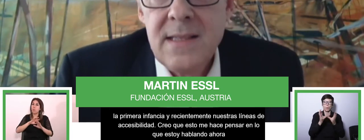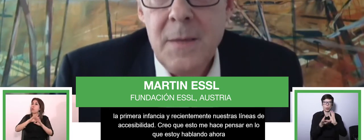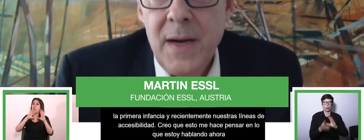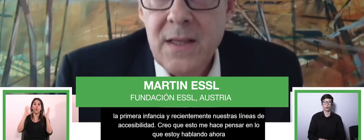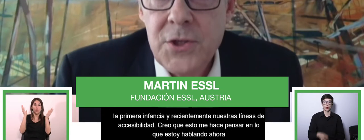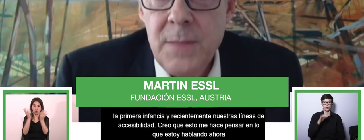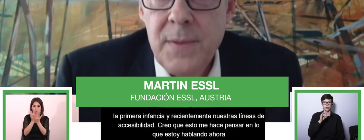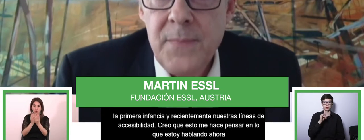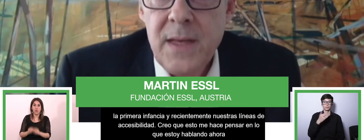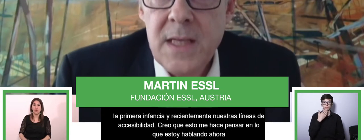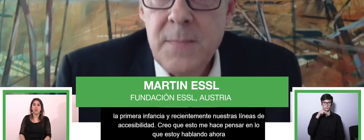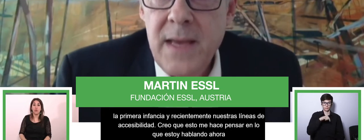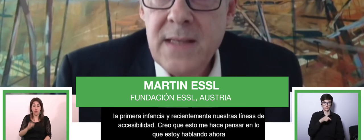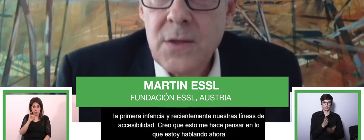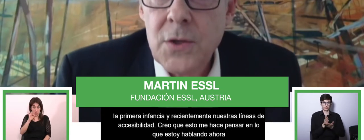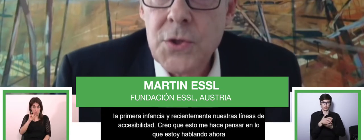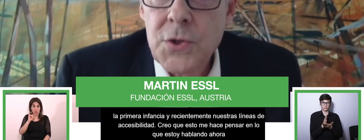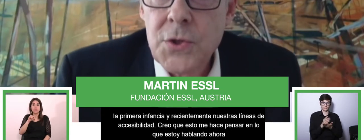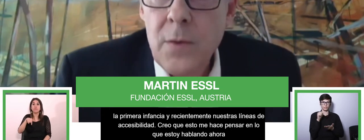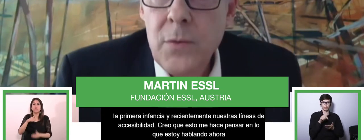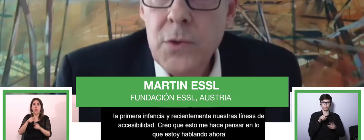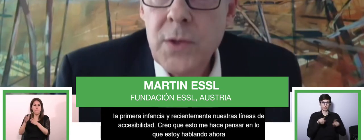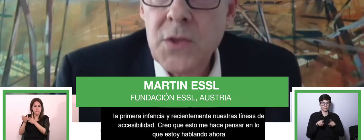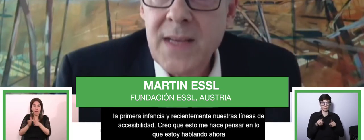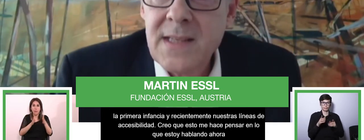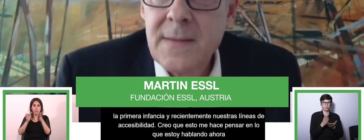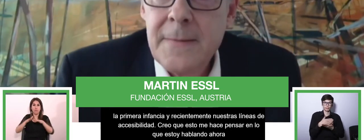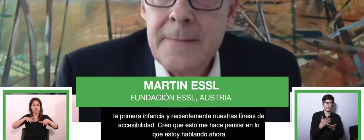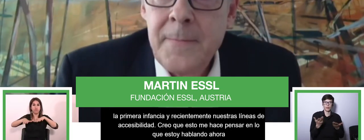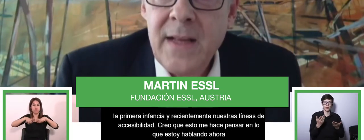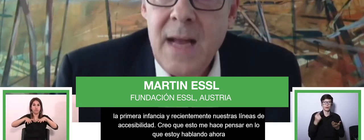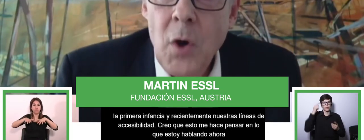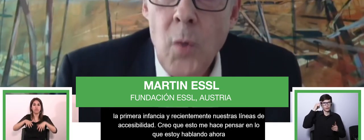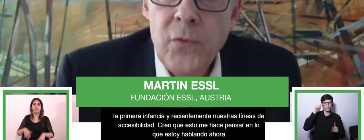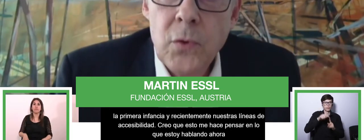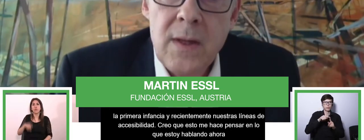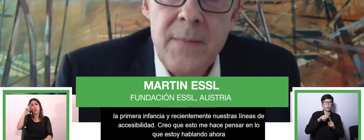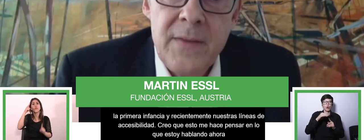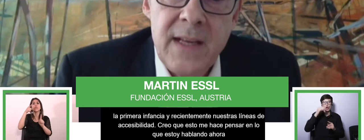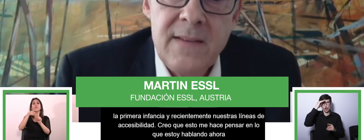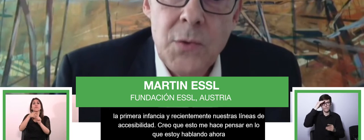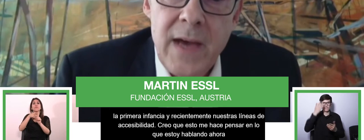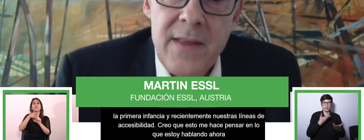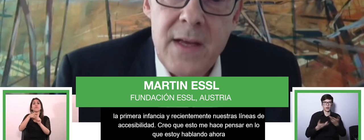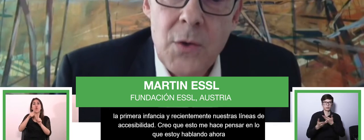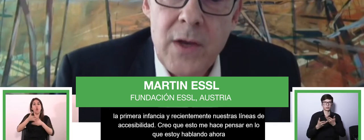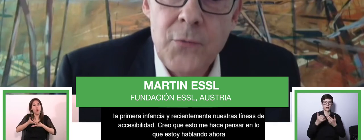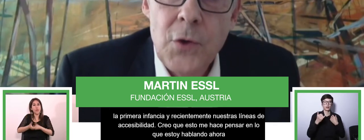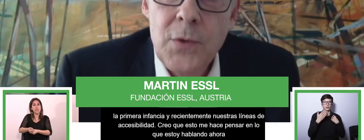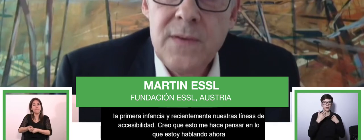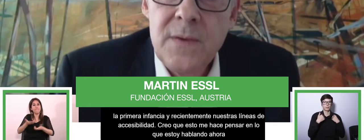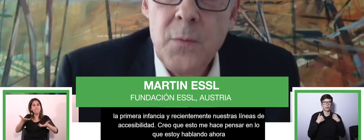estrategia y esta alianza estratégica se basa en una confianza mutua. Y espero, y estoy